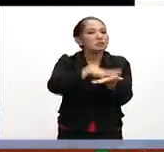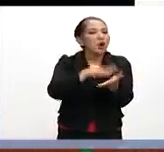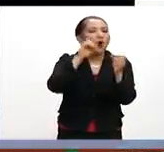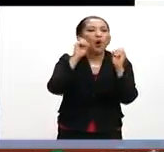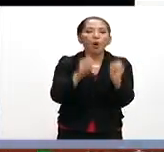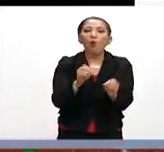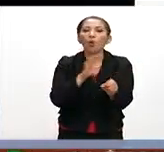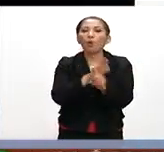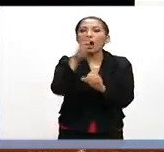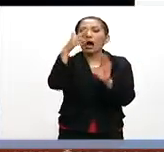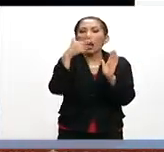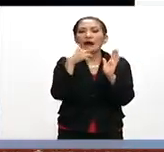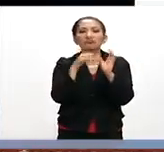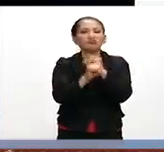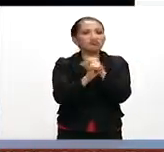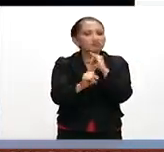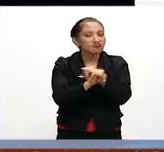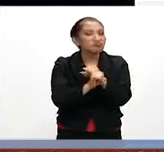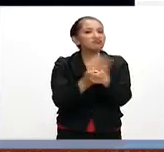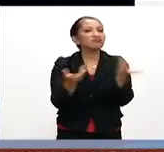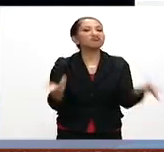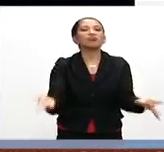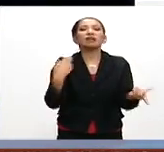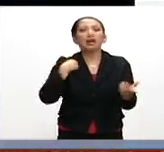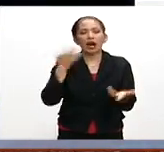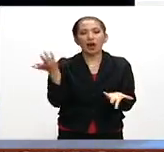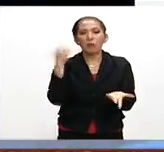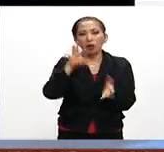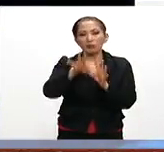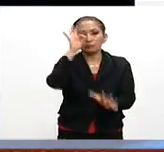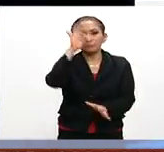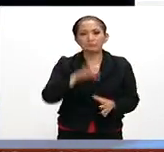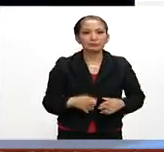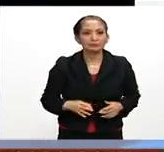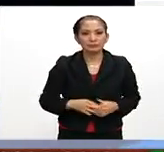o bajo qué herramientas o plataformas se puede encontrar.